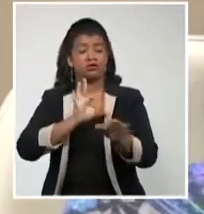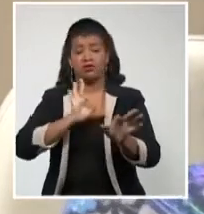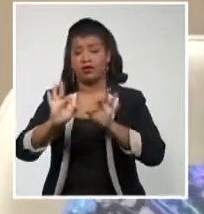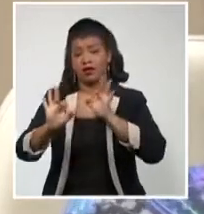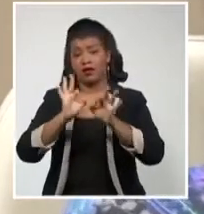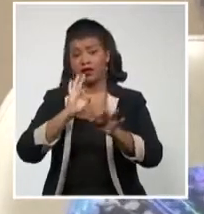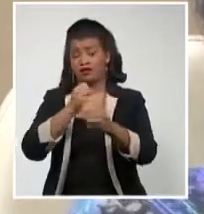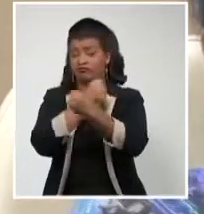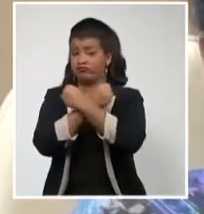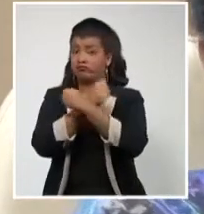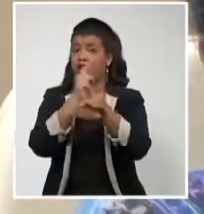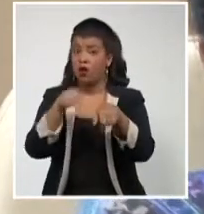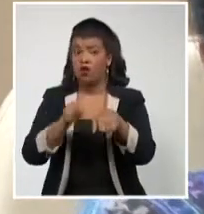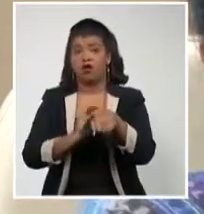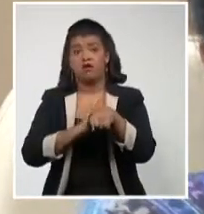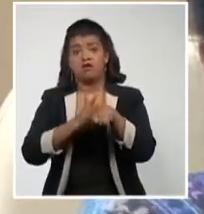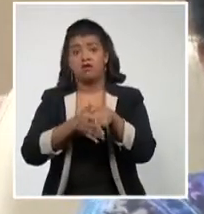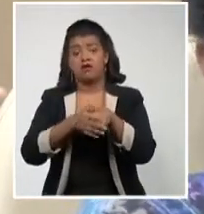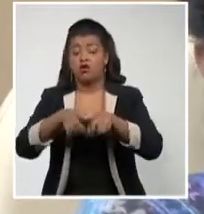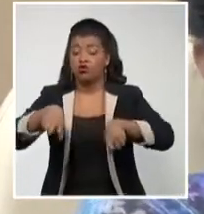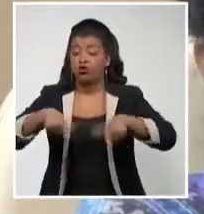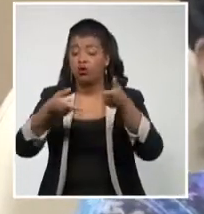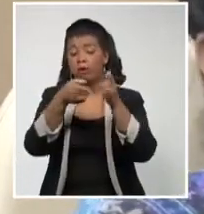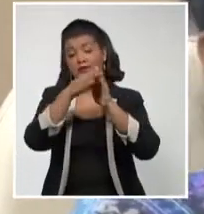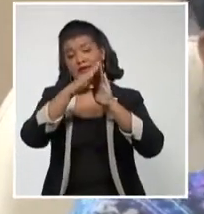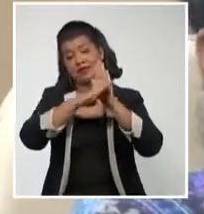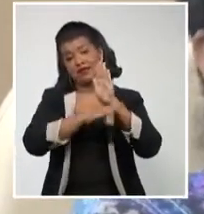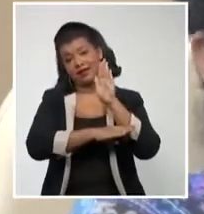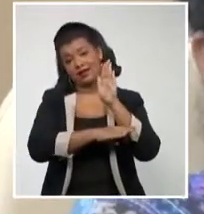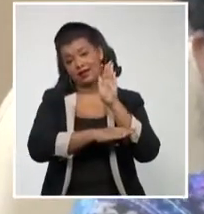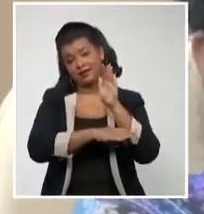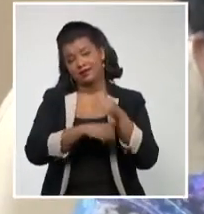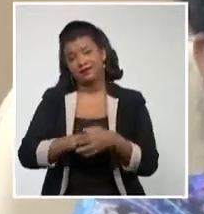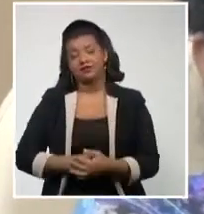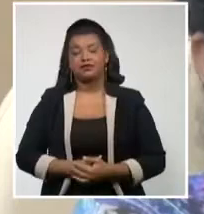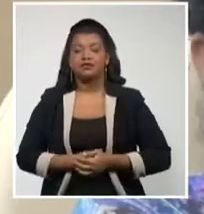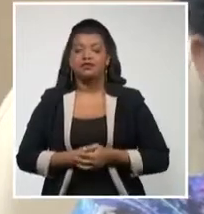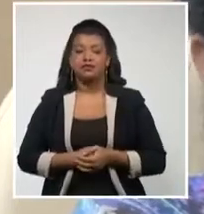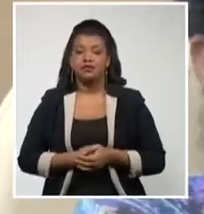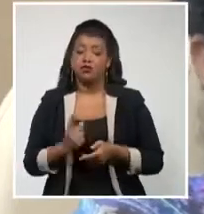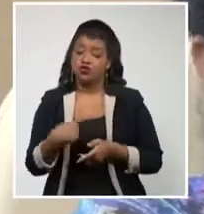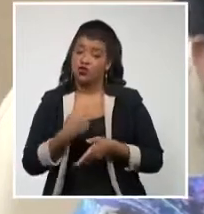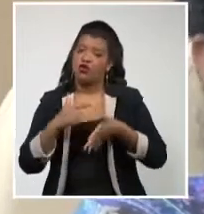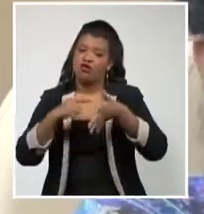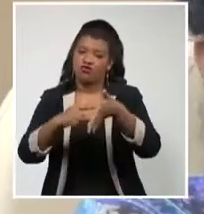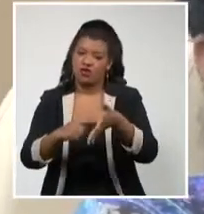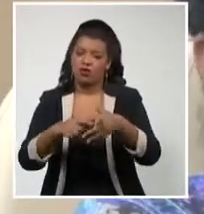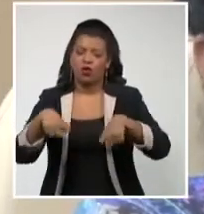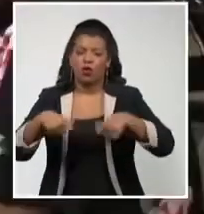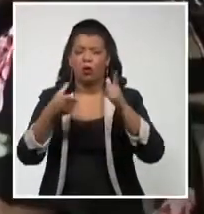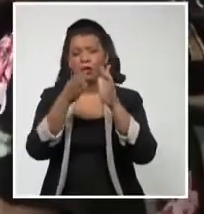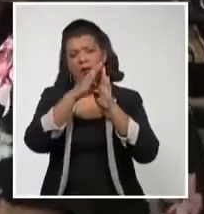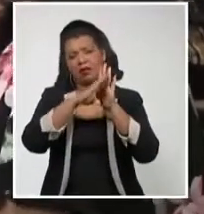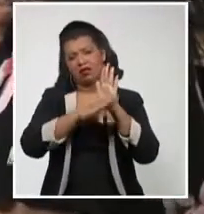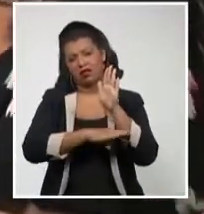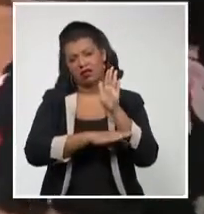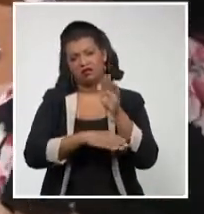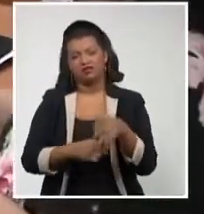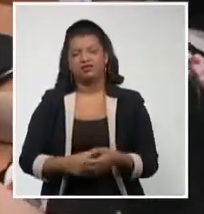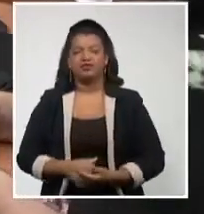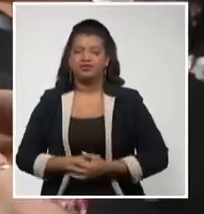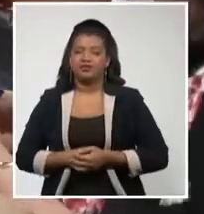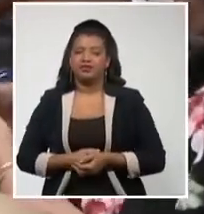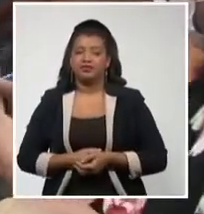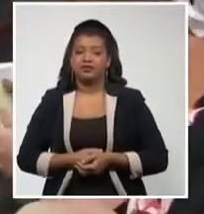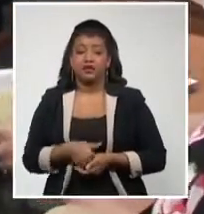de cumplir las medidas sanitarias. Eso es lo que estamos alertando y es lo que los pronósticos nos están diciendo. También